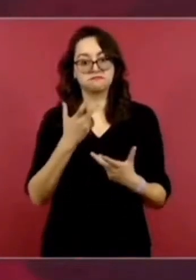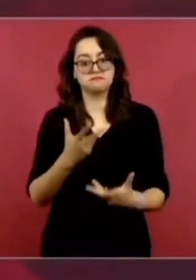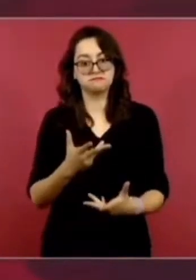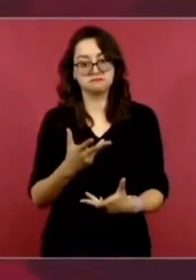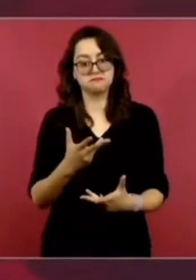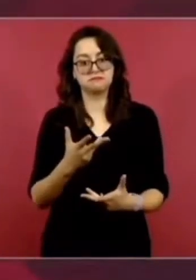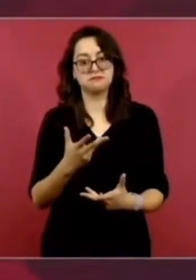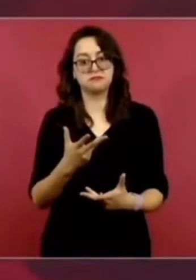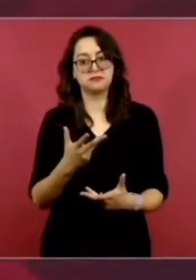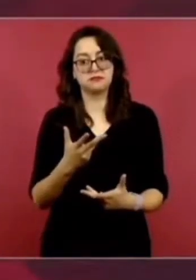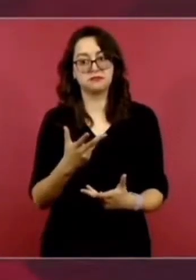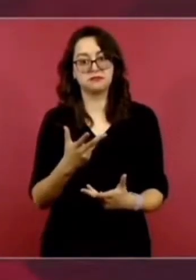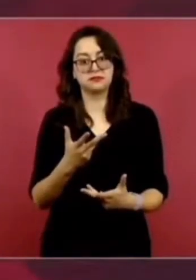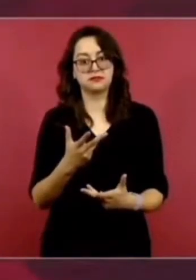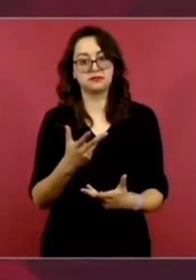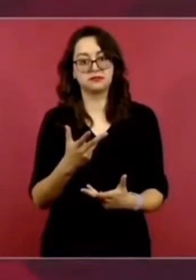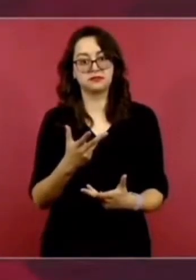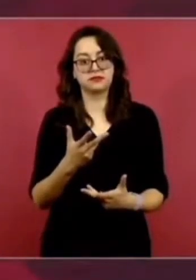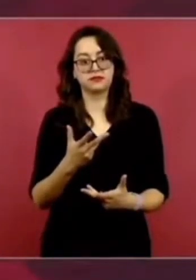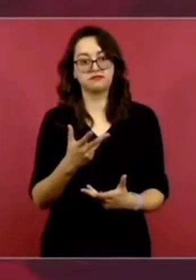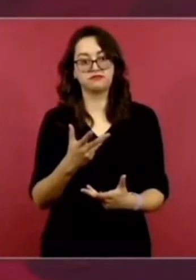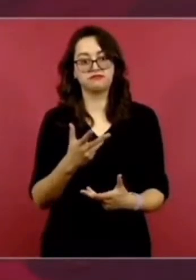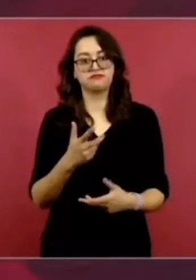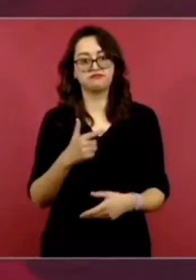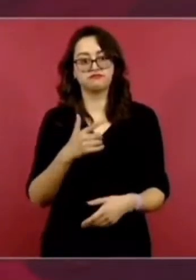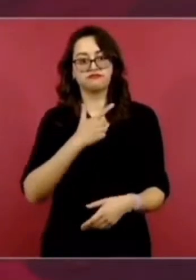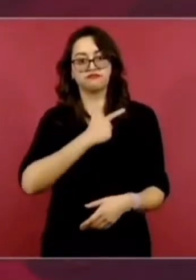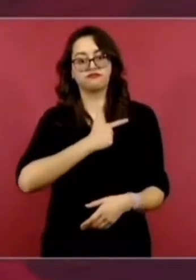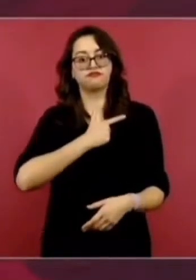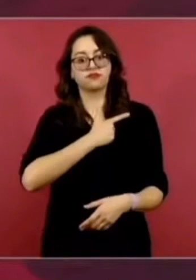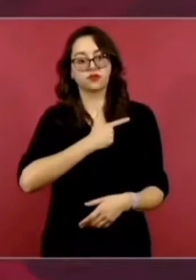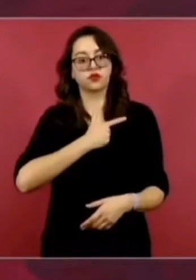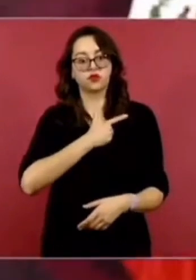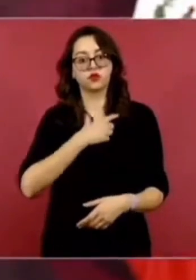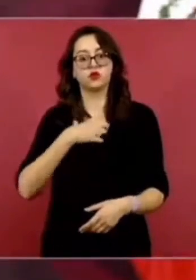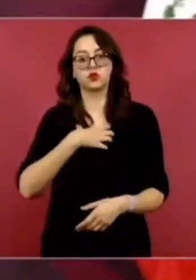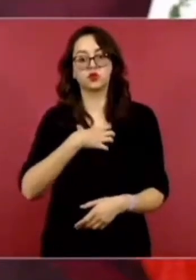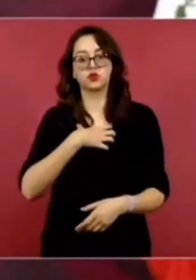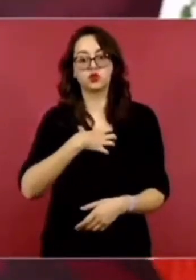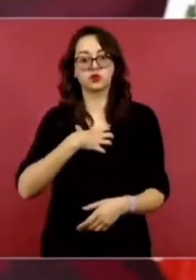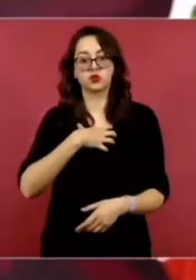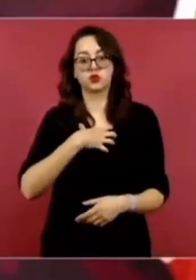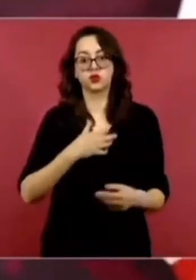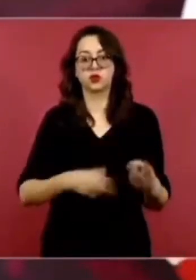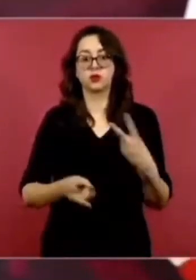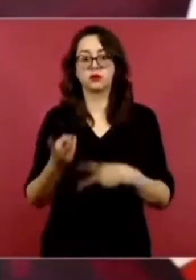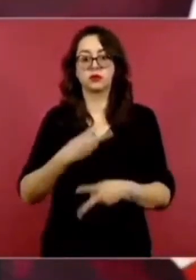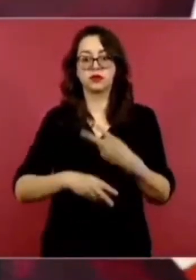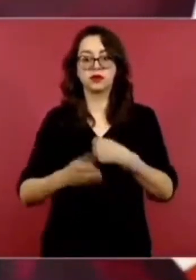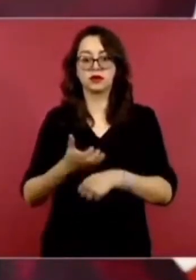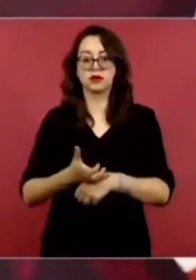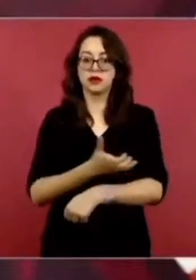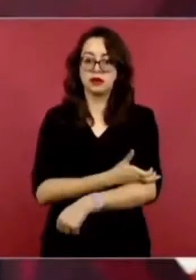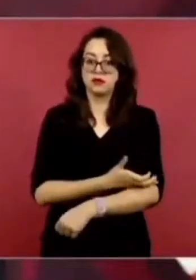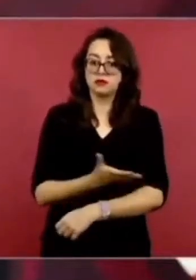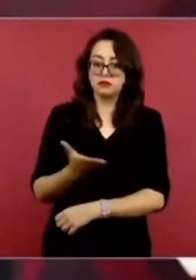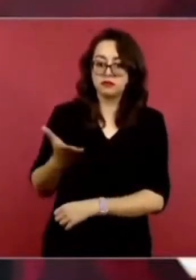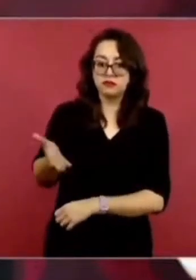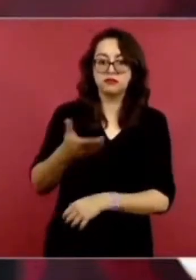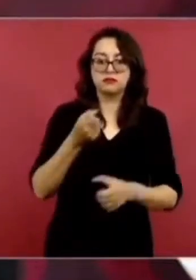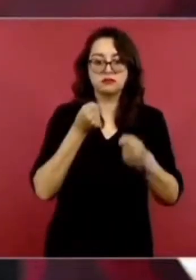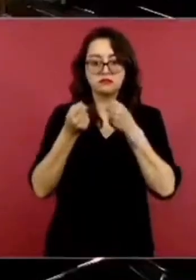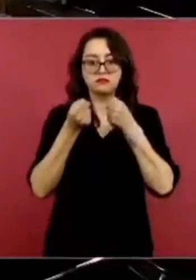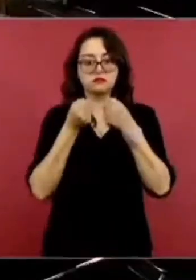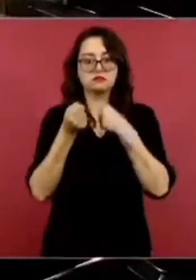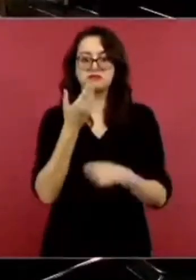satisfacción de que esté aquí uno de los mejores periodistas del